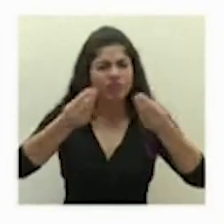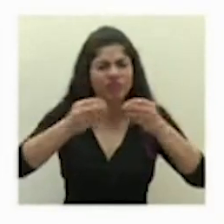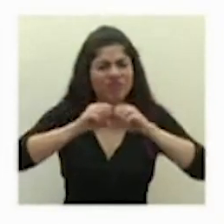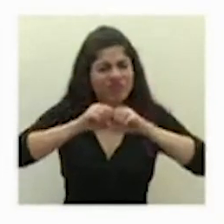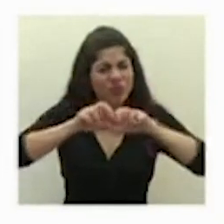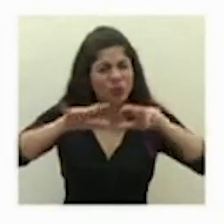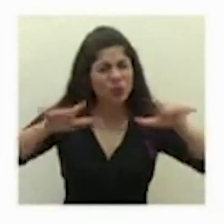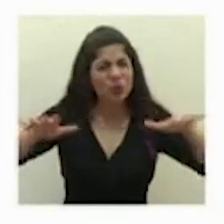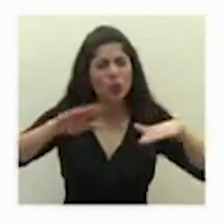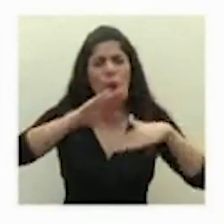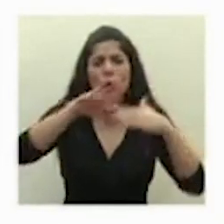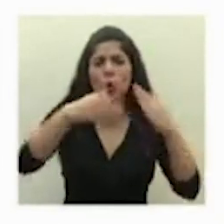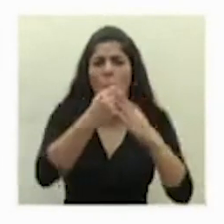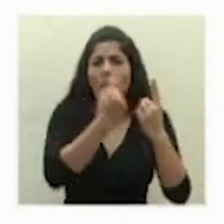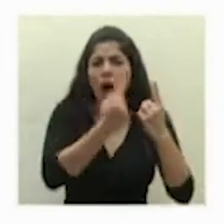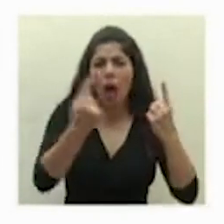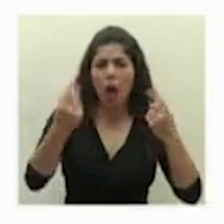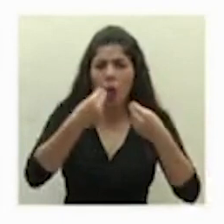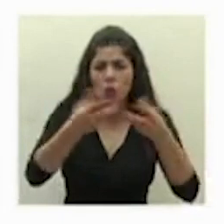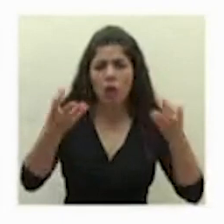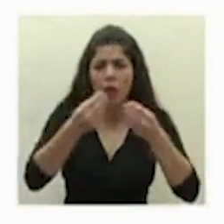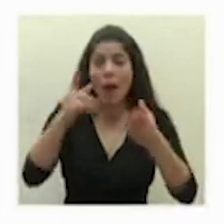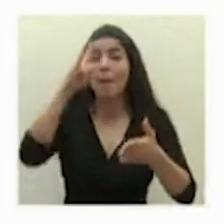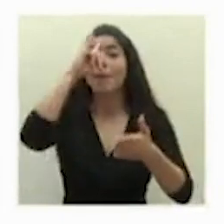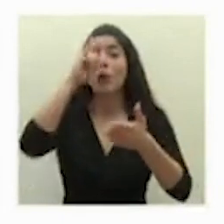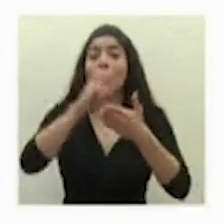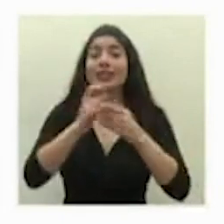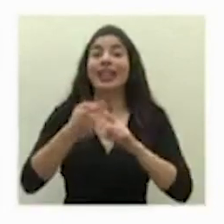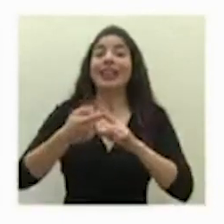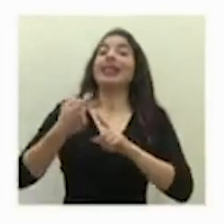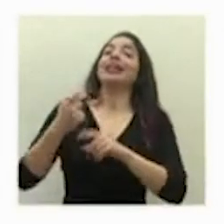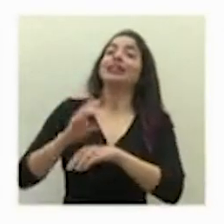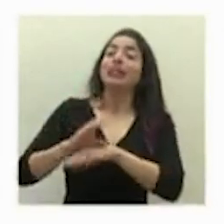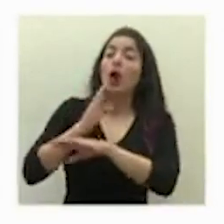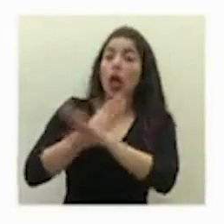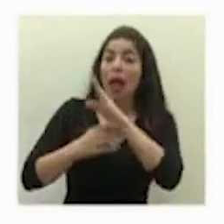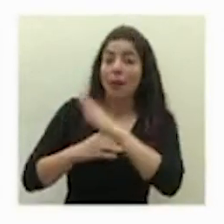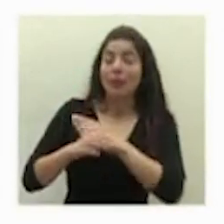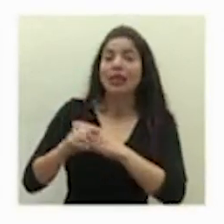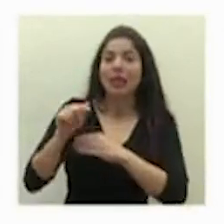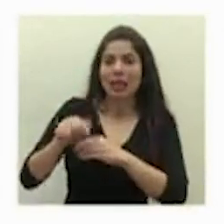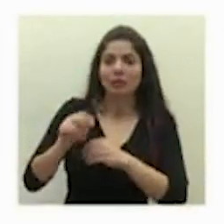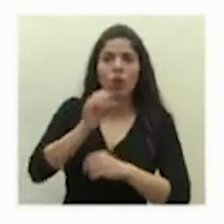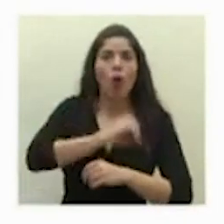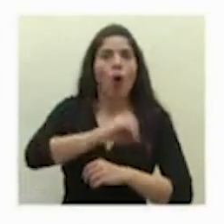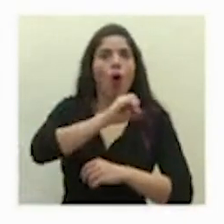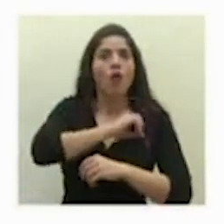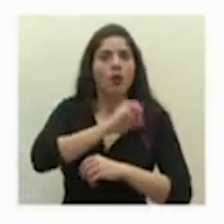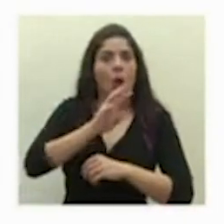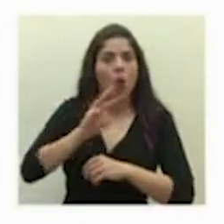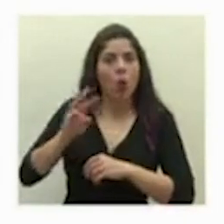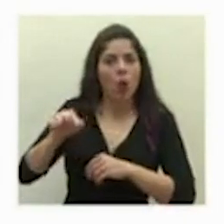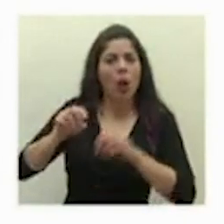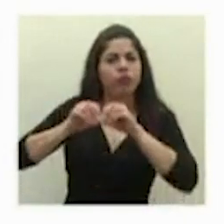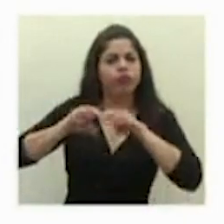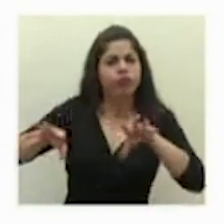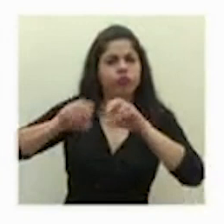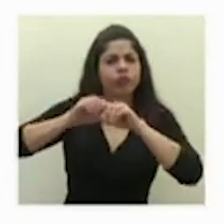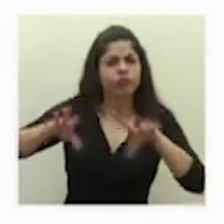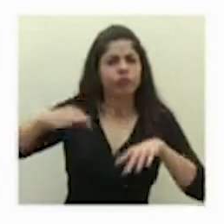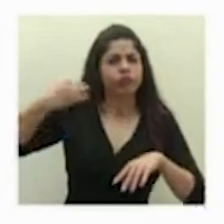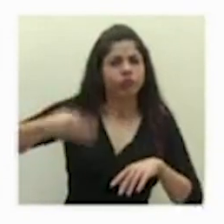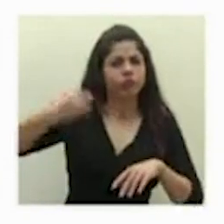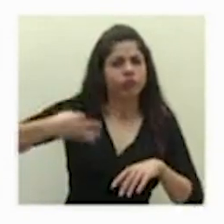uno y a cada una de ellas por eso desde CONAPDIS con los sitios oficiales que se transmiten diariamente